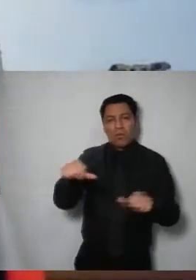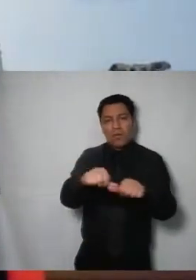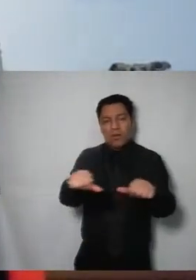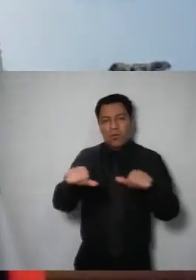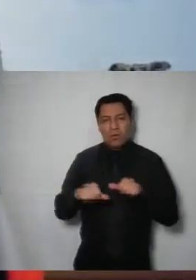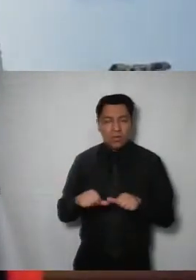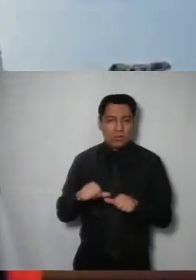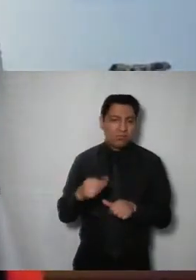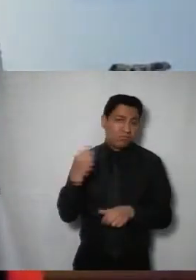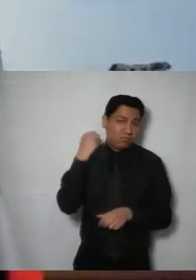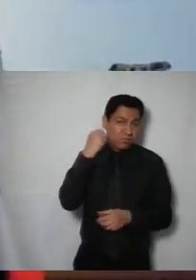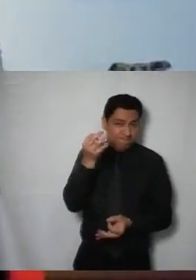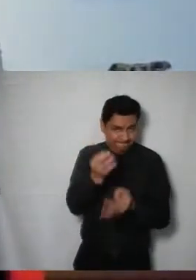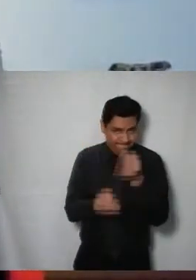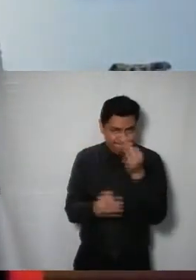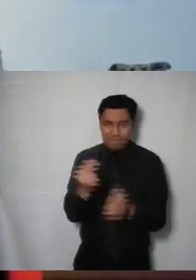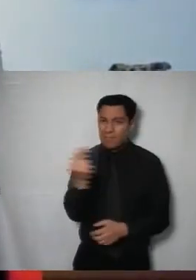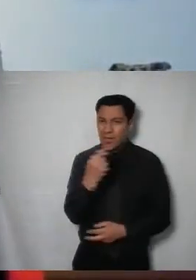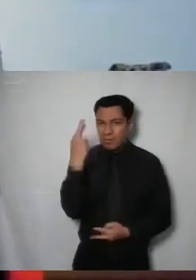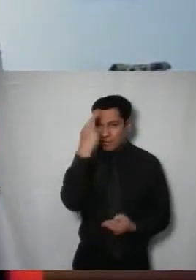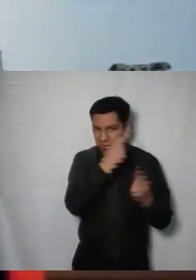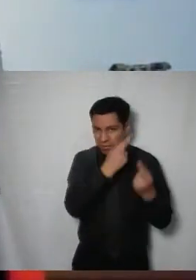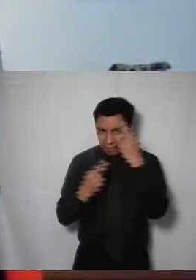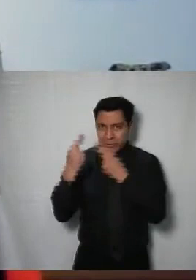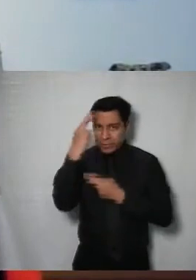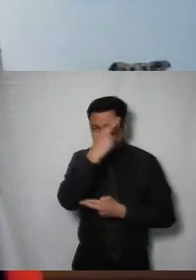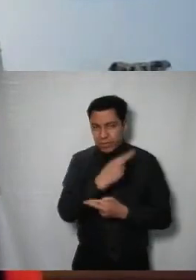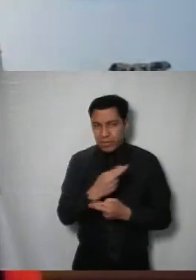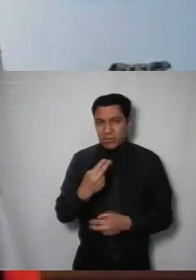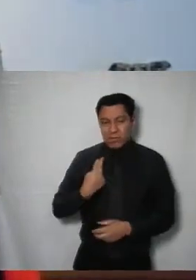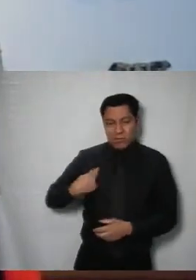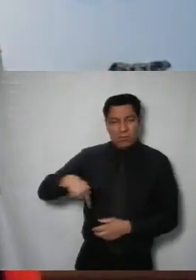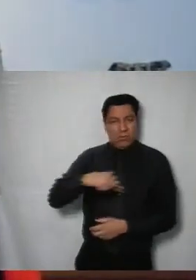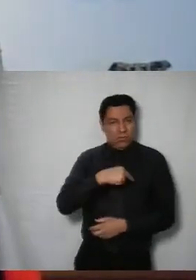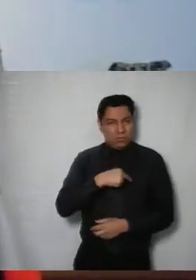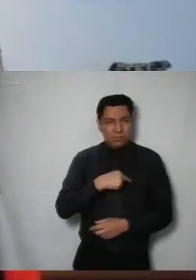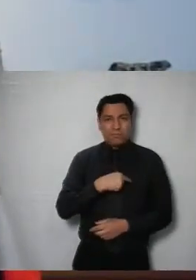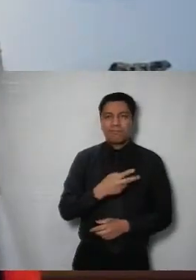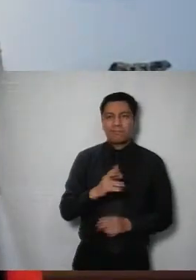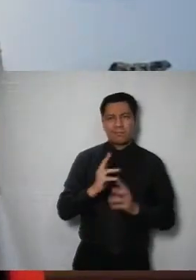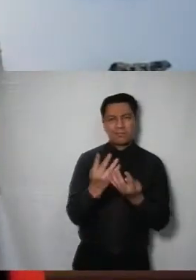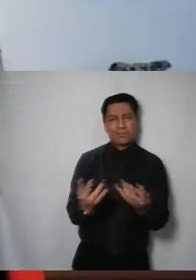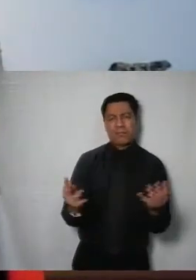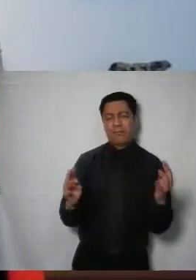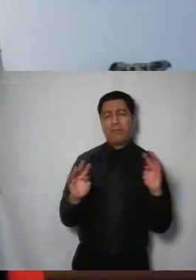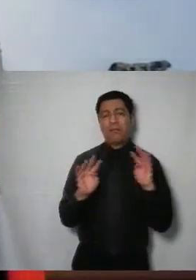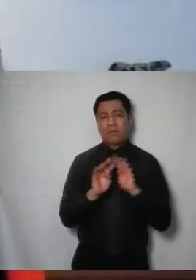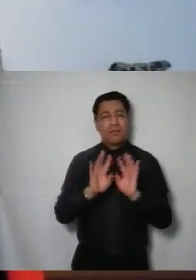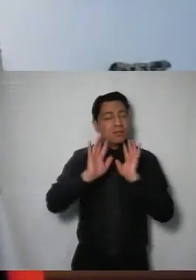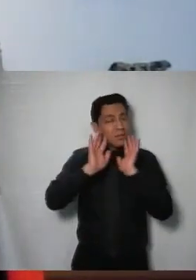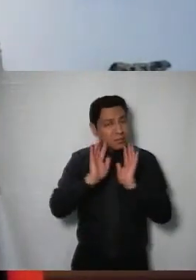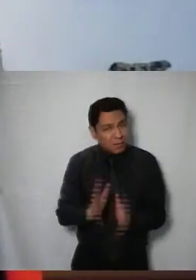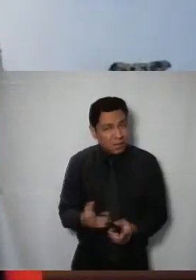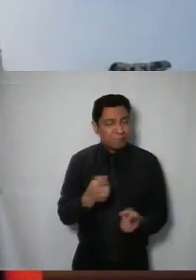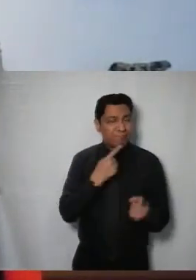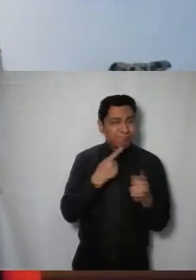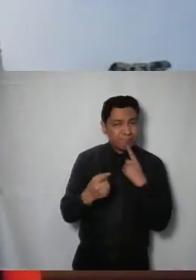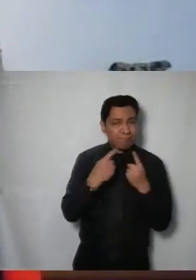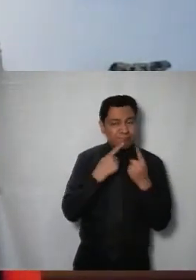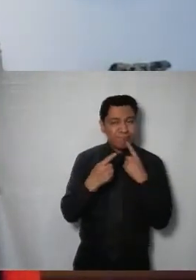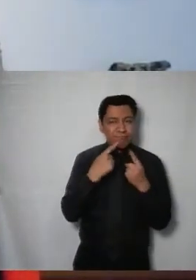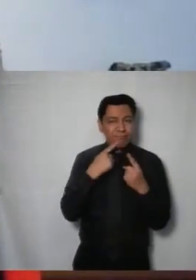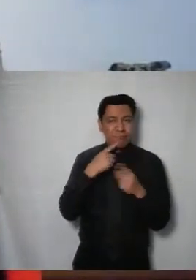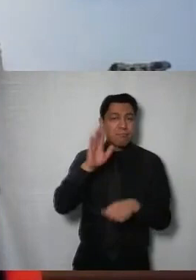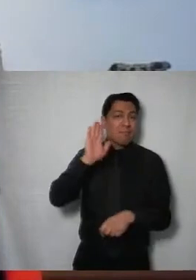es un criterio que ciertamente ya hemos referido los distintos comisionados y comisionadas en este pleno pero quise compartirles un poquito